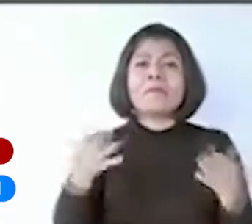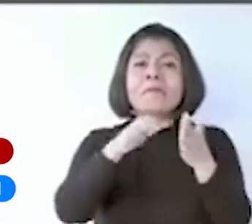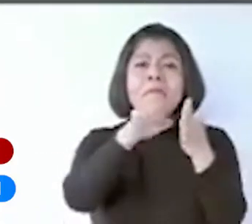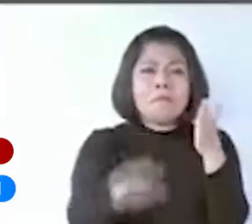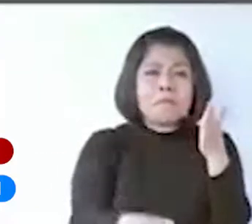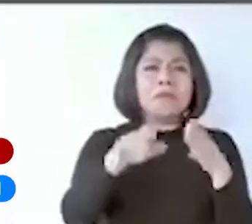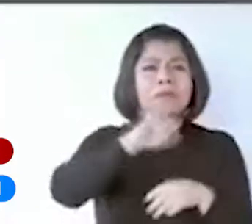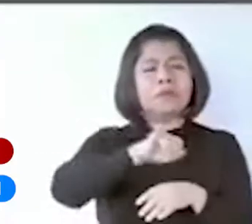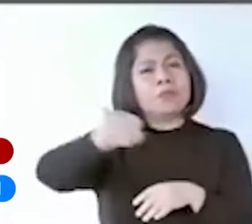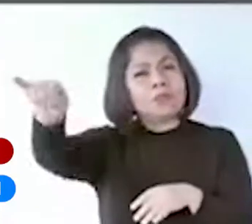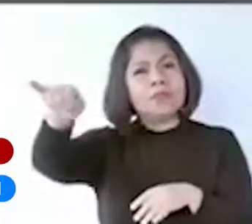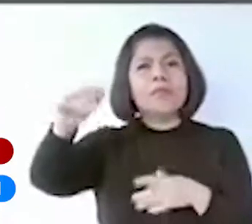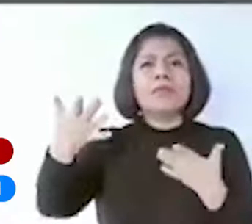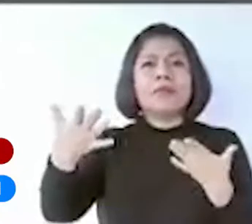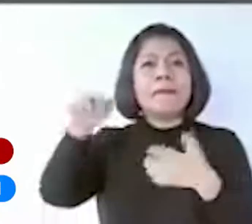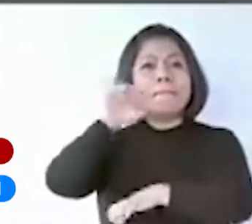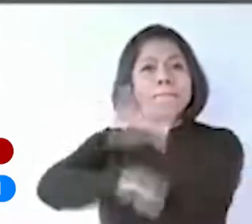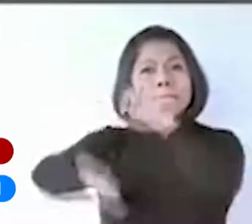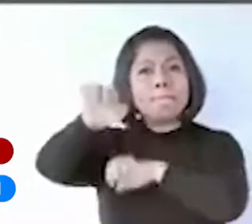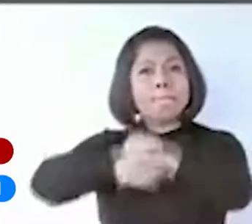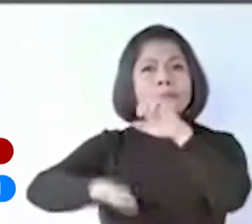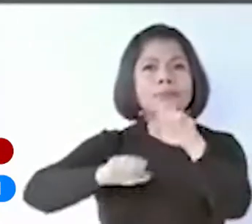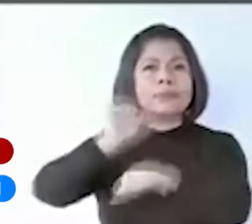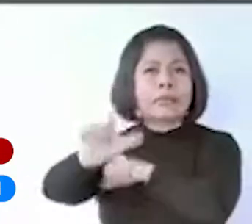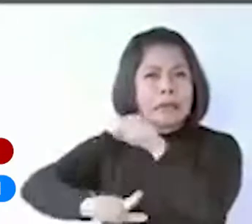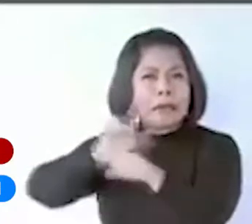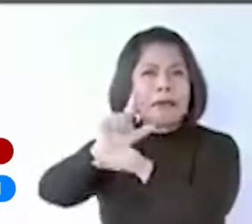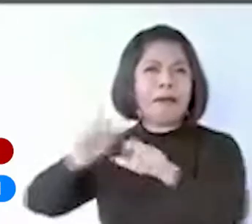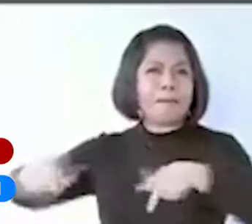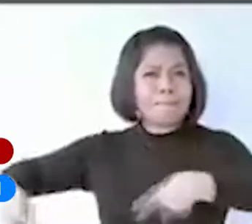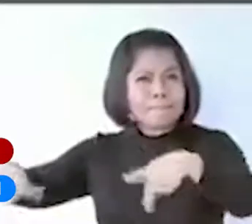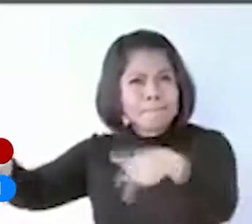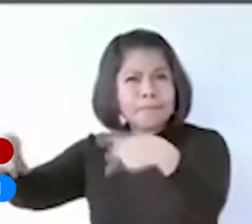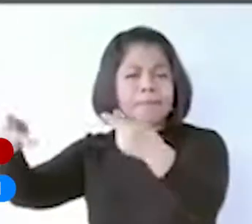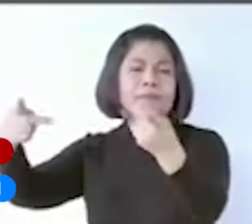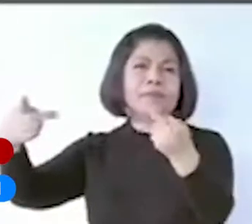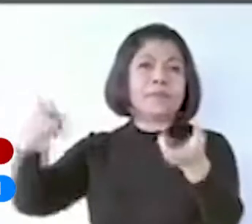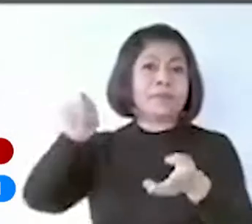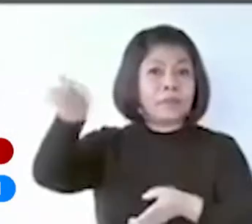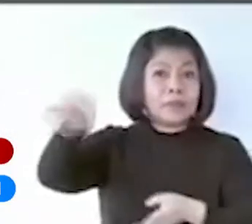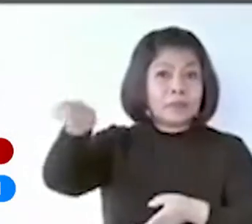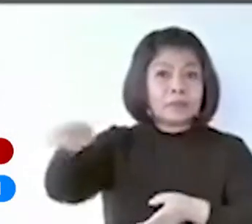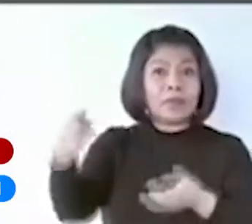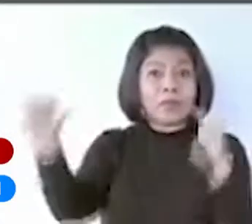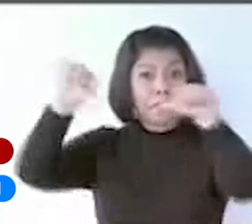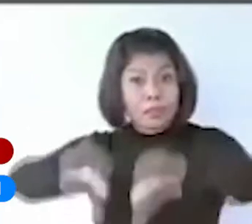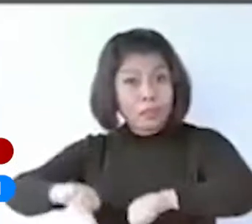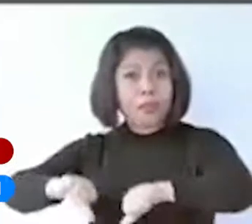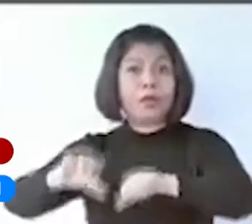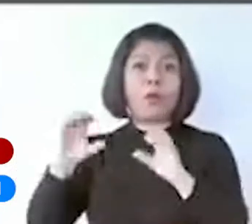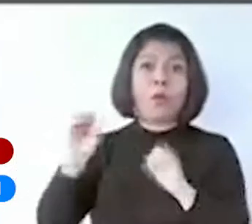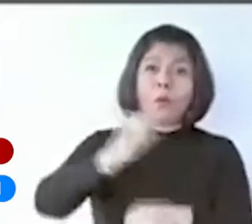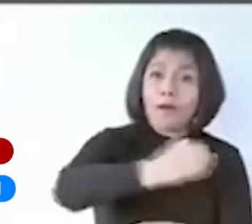Fue el menos afectado. Inclusive el año pasado creció el